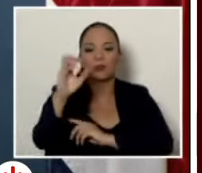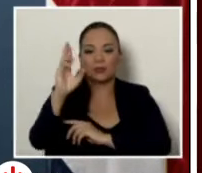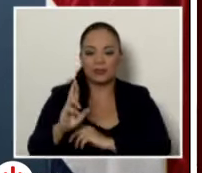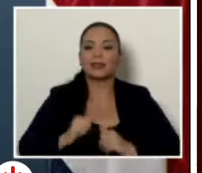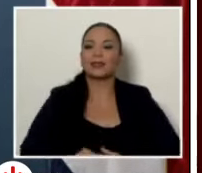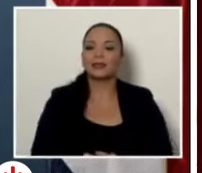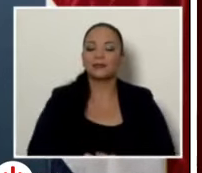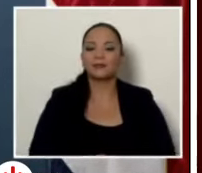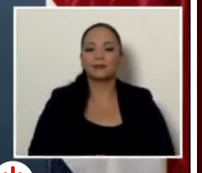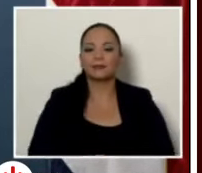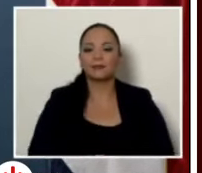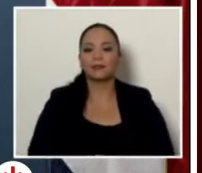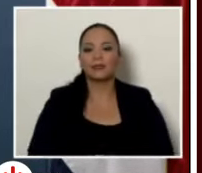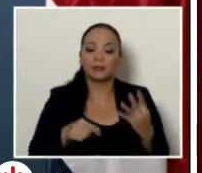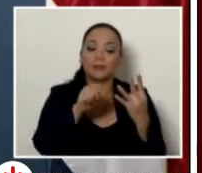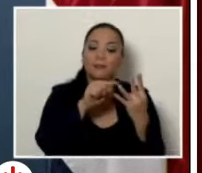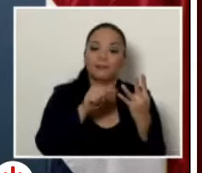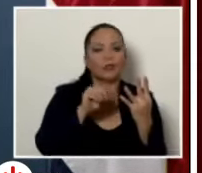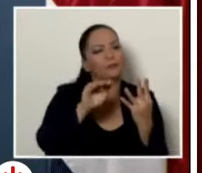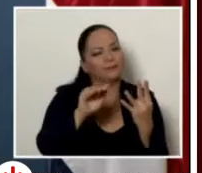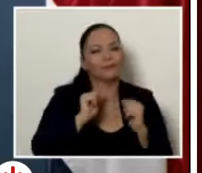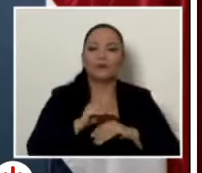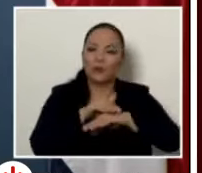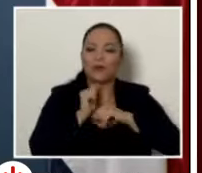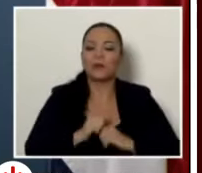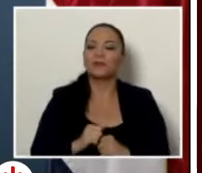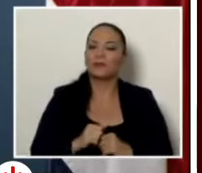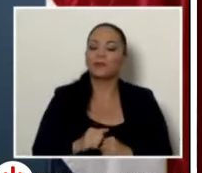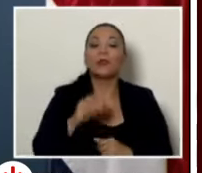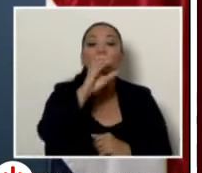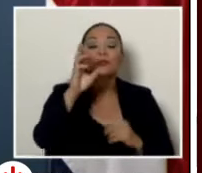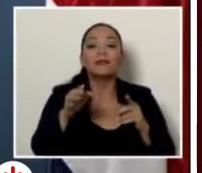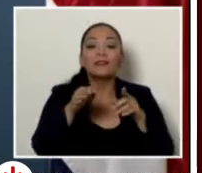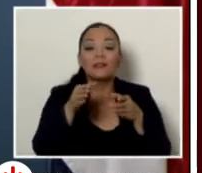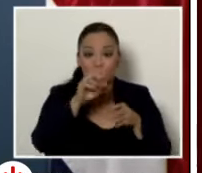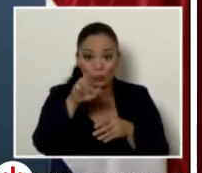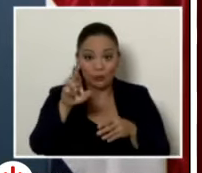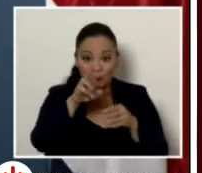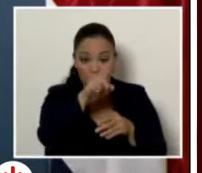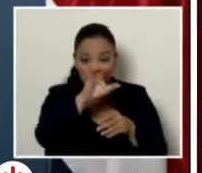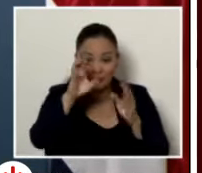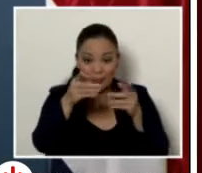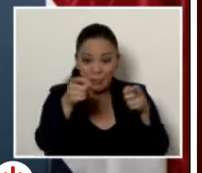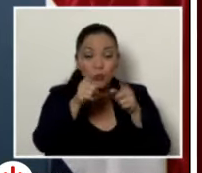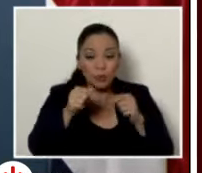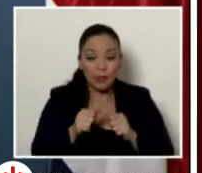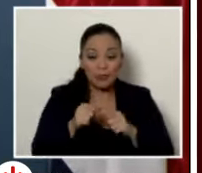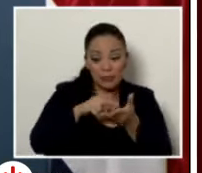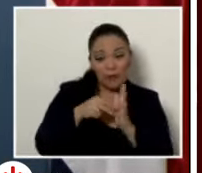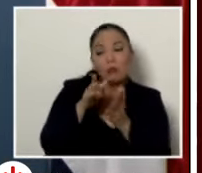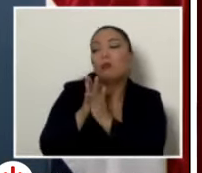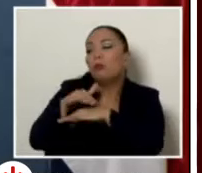Entonces, esos dos llamados, pero costarricenses, ustedes no le tienen que rogar a nadie nada en el Estado.